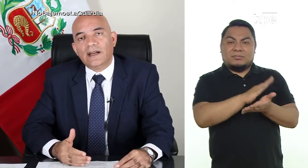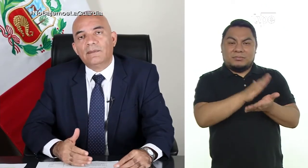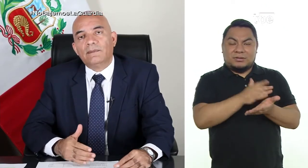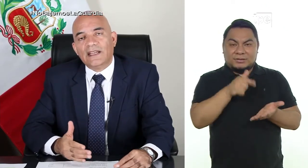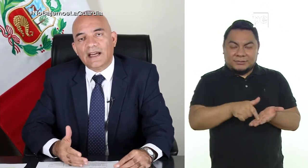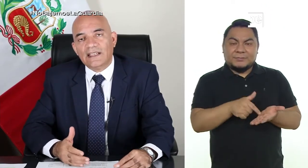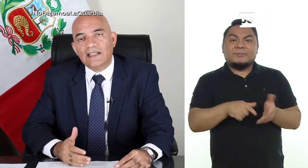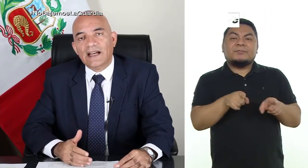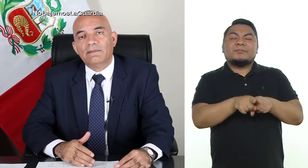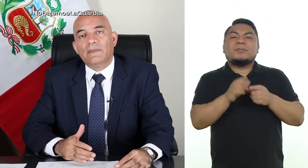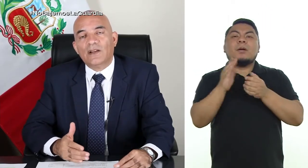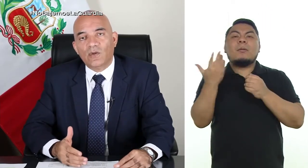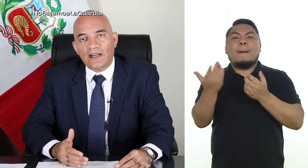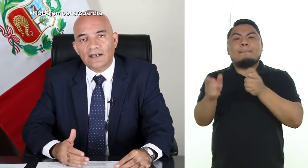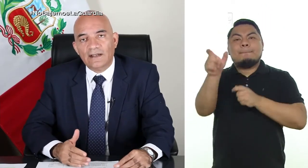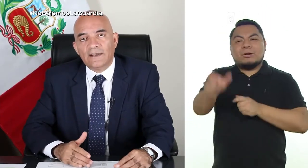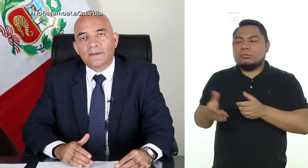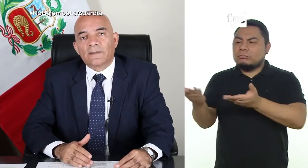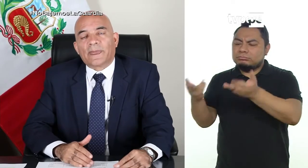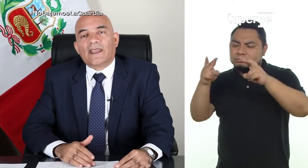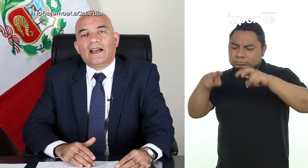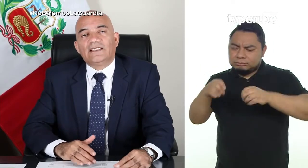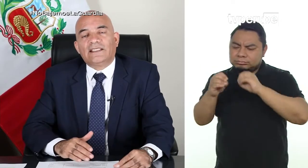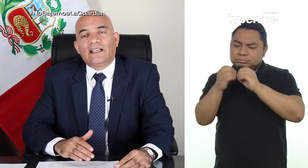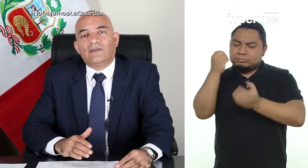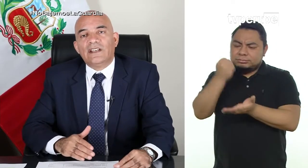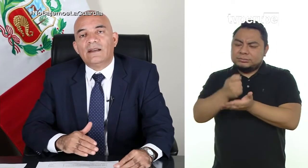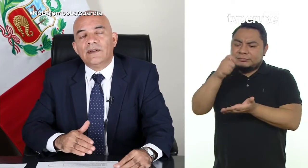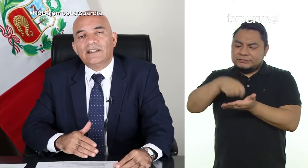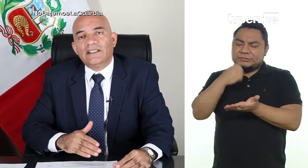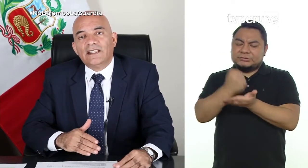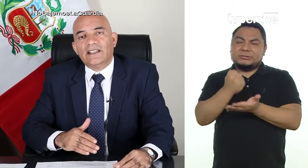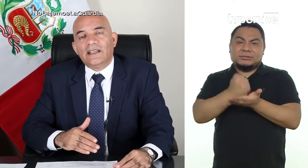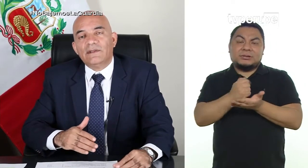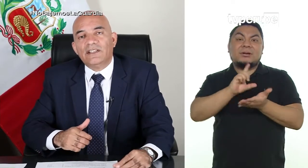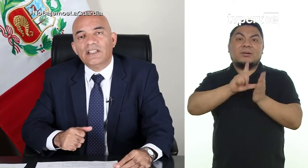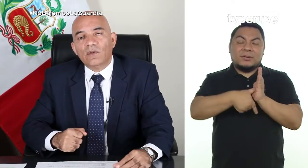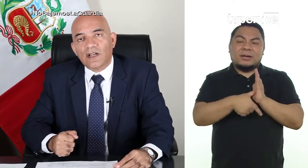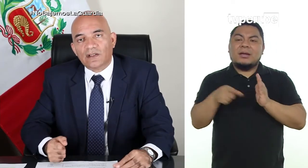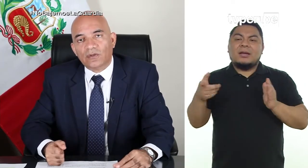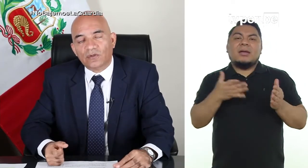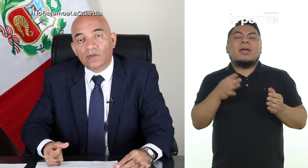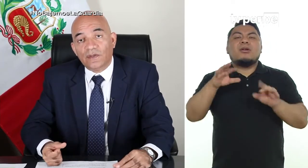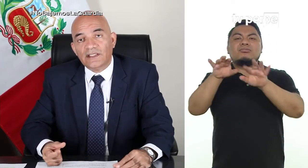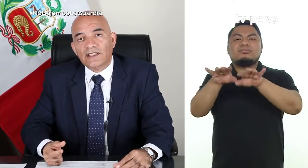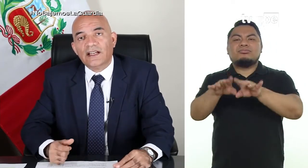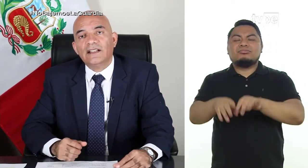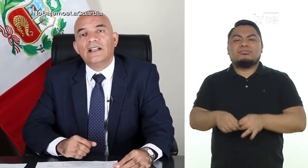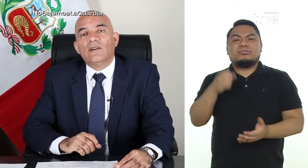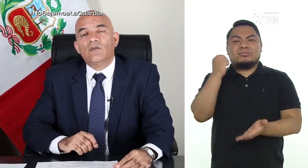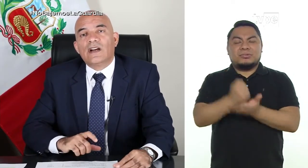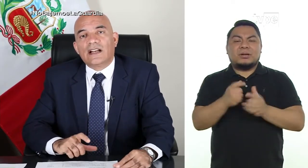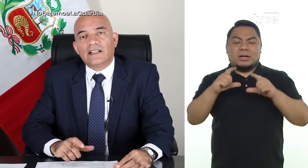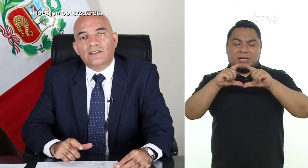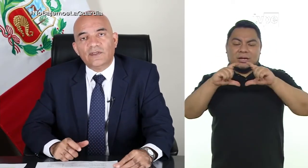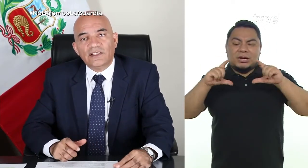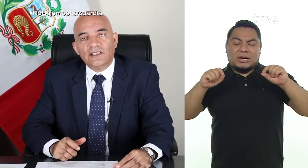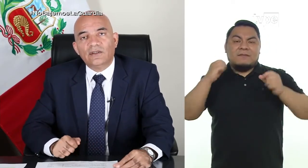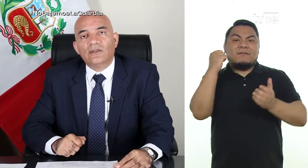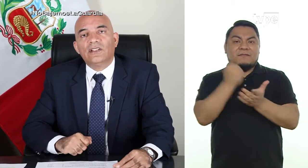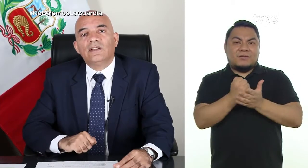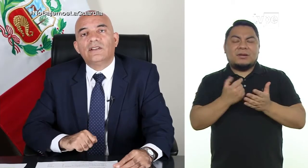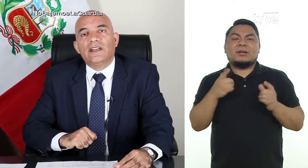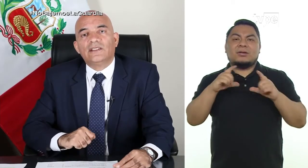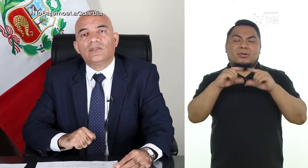física, mecánica, manual, hasta que finalmente se emitía una resolución física, un carnet